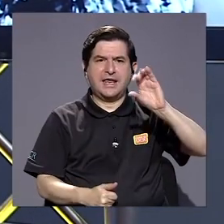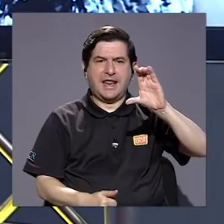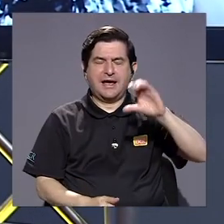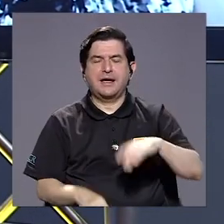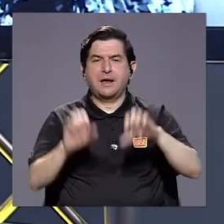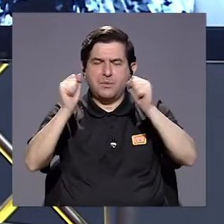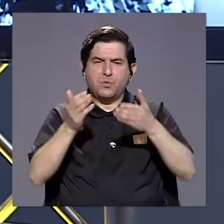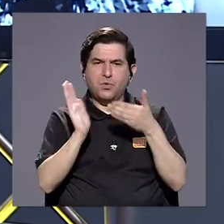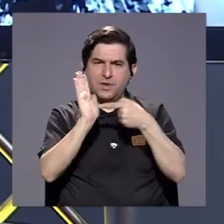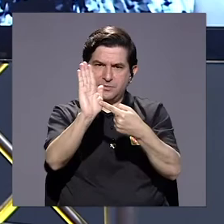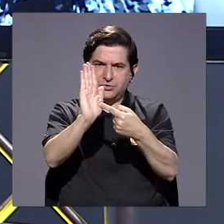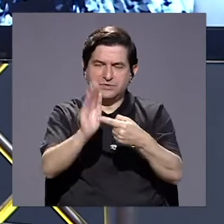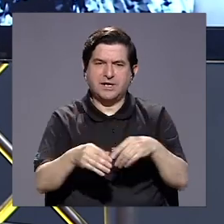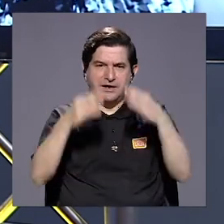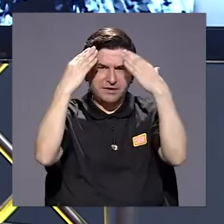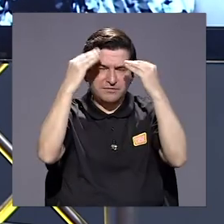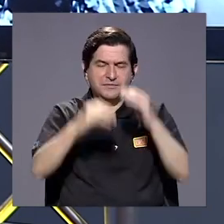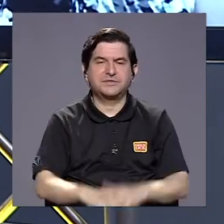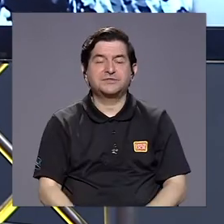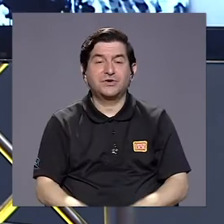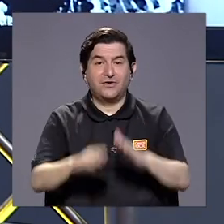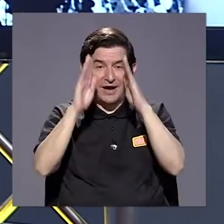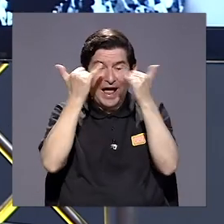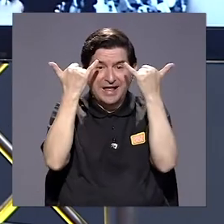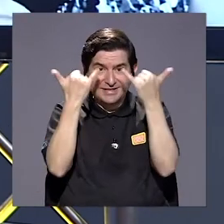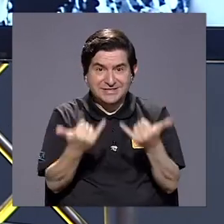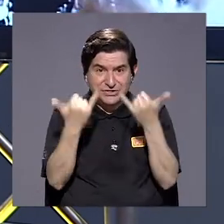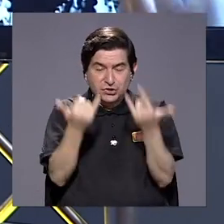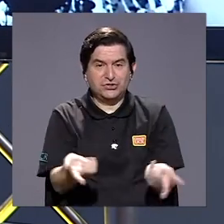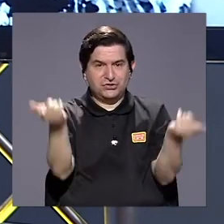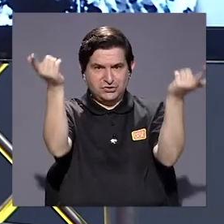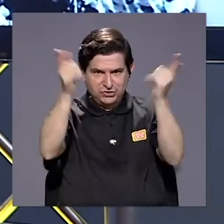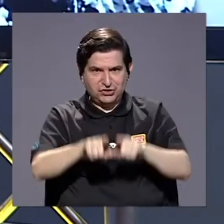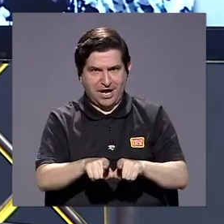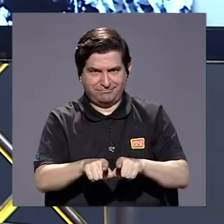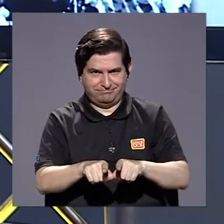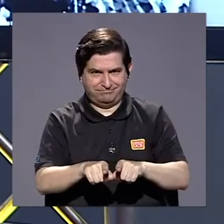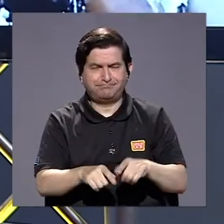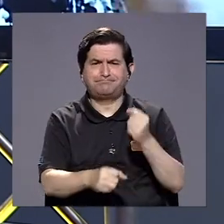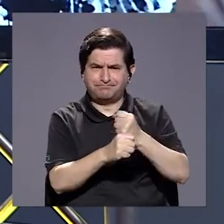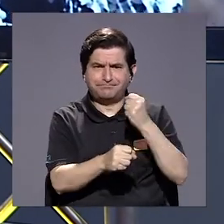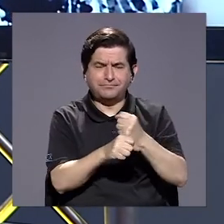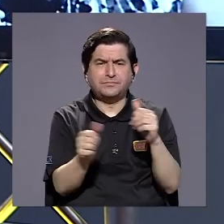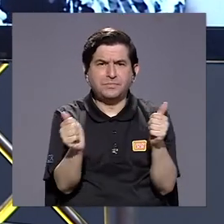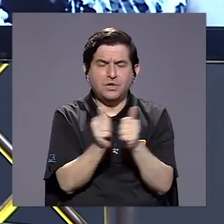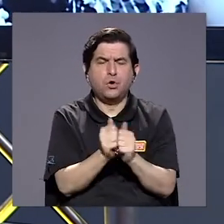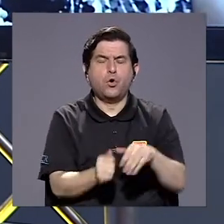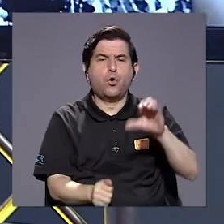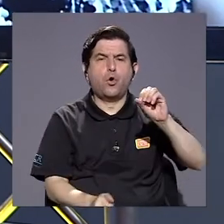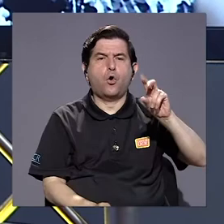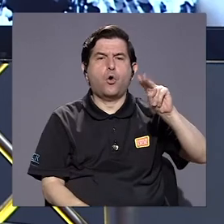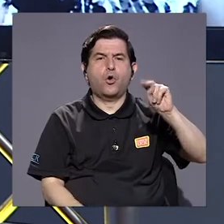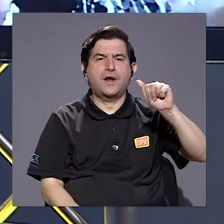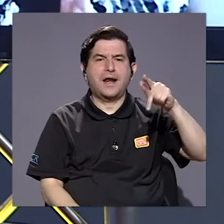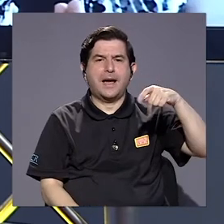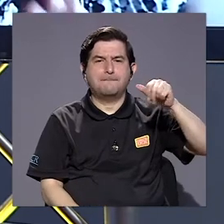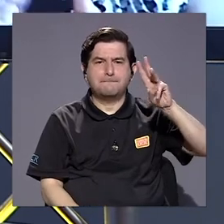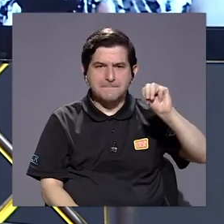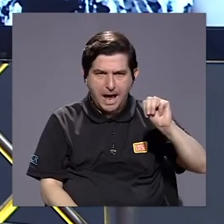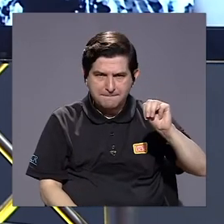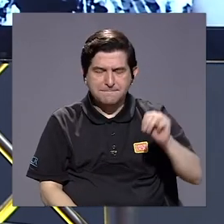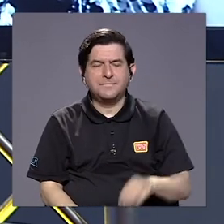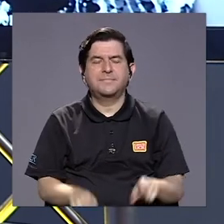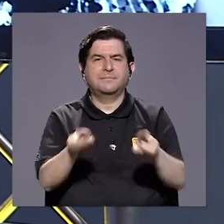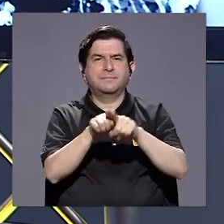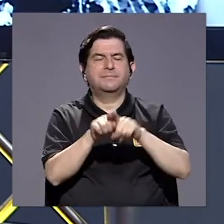arrojar el INEC, Margarita. La atención ya está sucediendo, es decir, ya se está trabajando con el CONAPAM, ya estamos